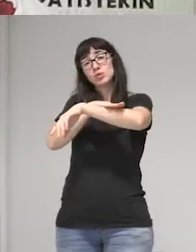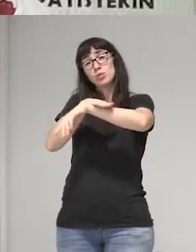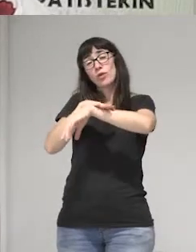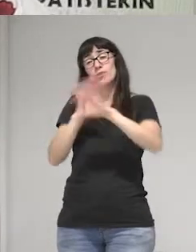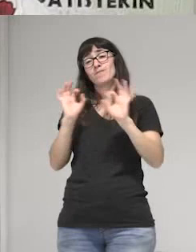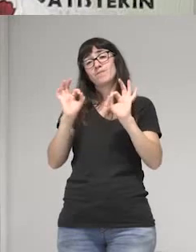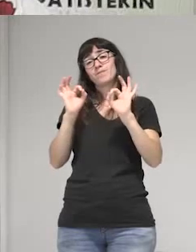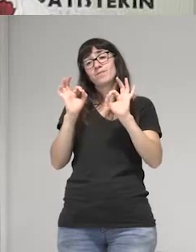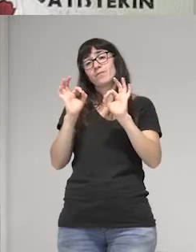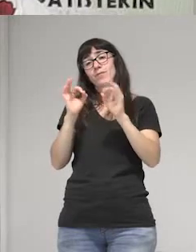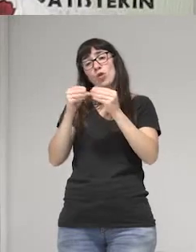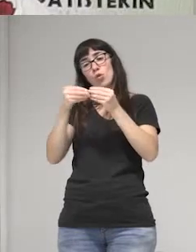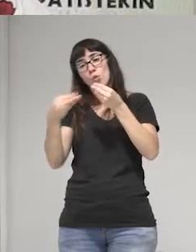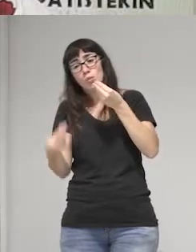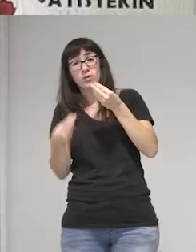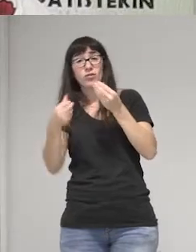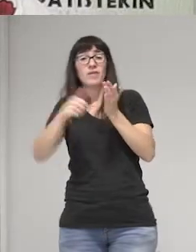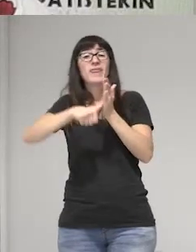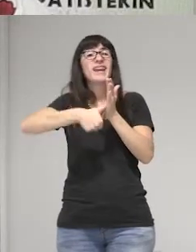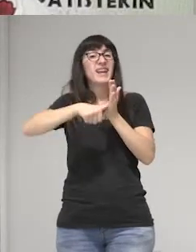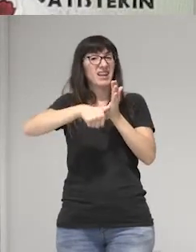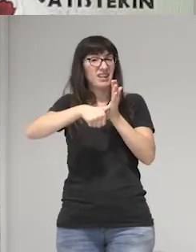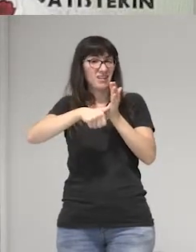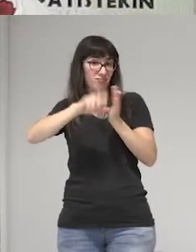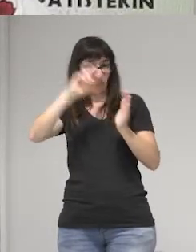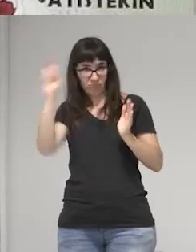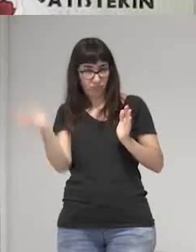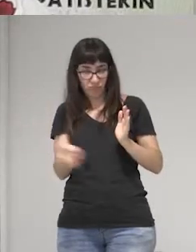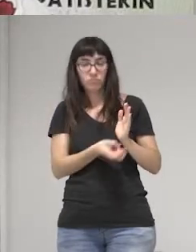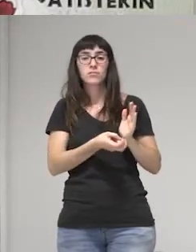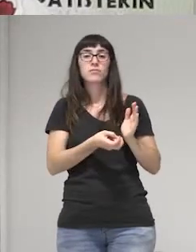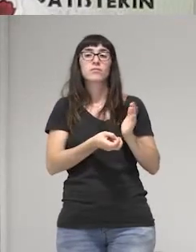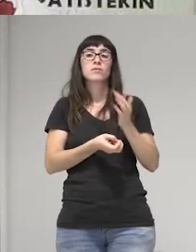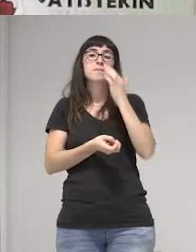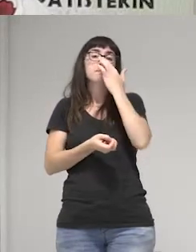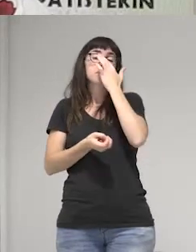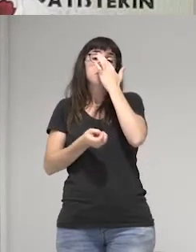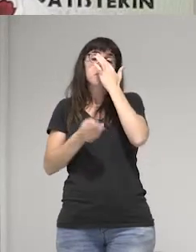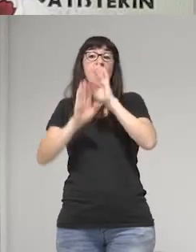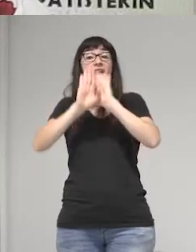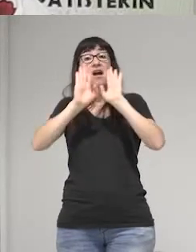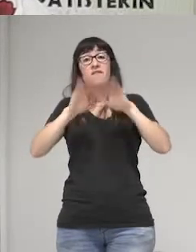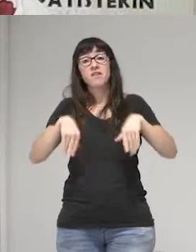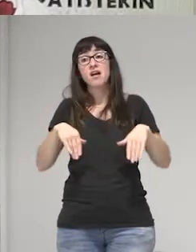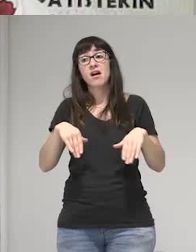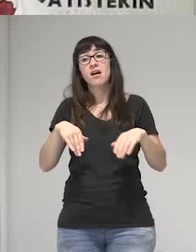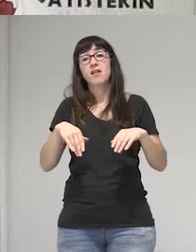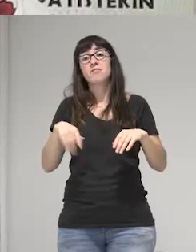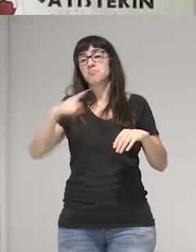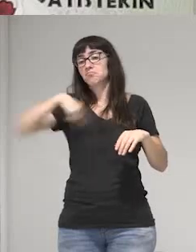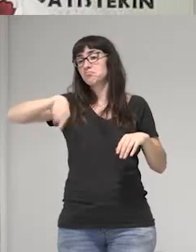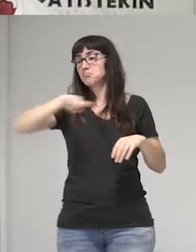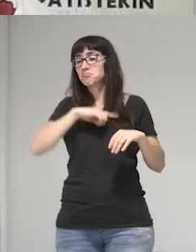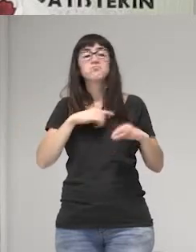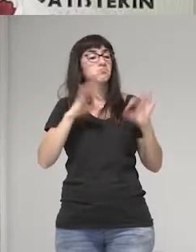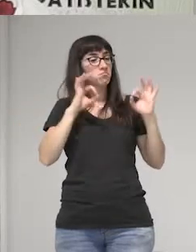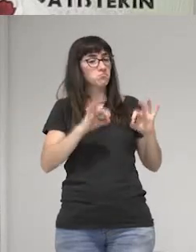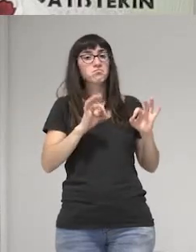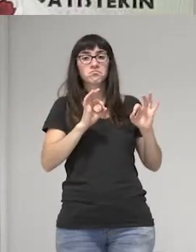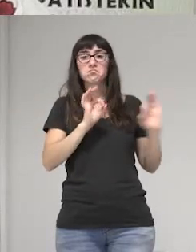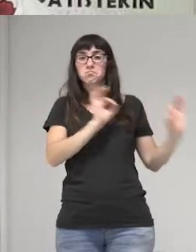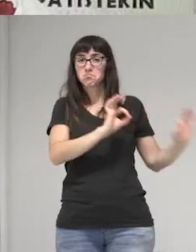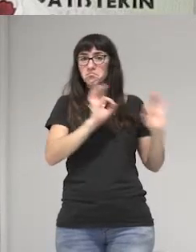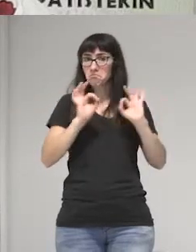el documento de identidad, entre otros. Y finalmente nos organizamos para presentar